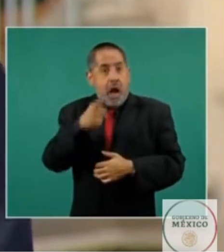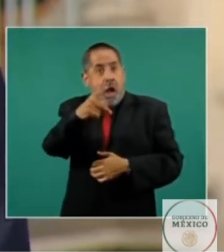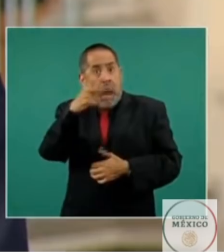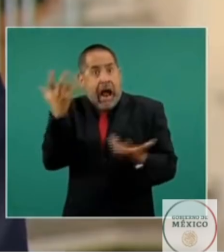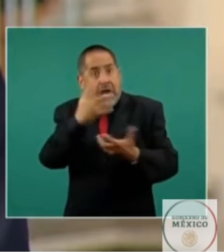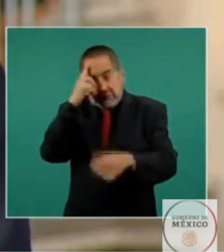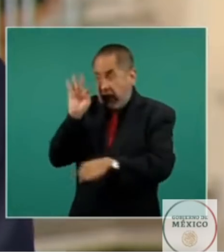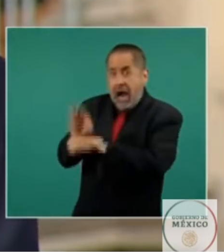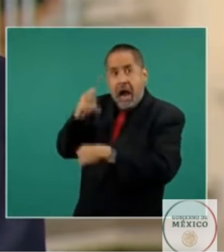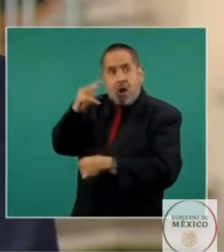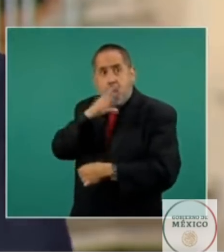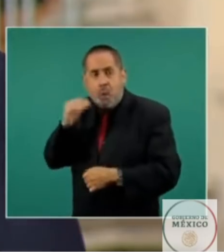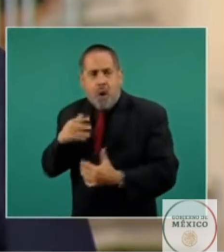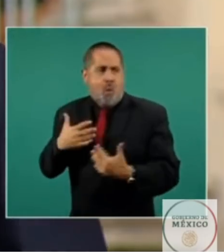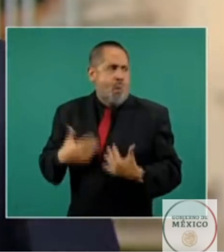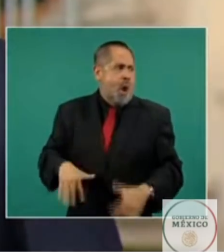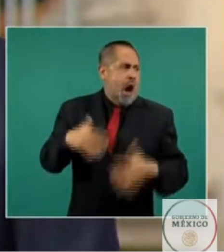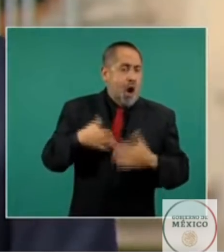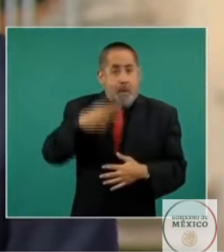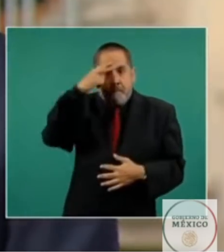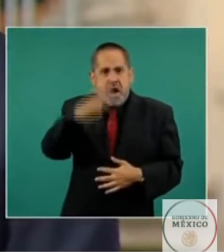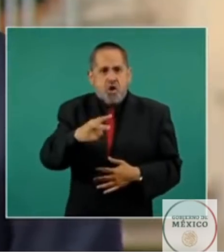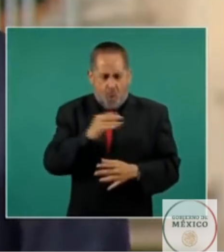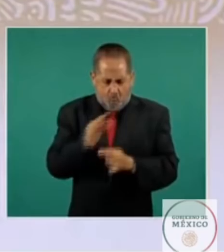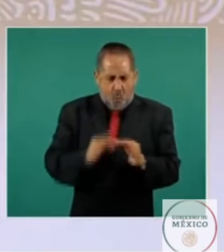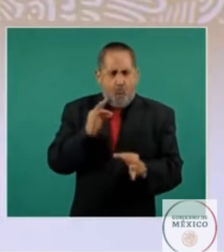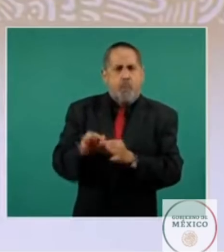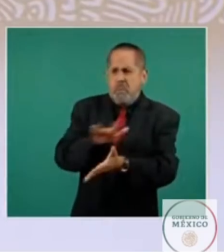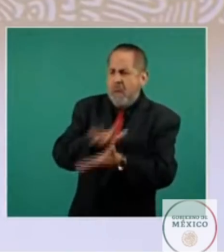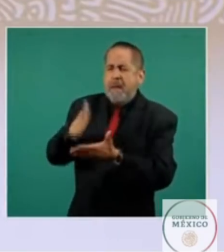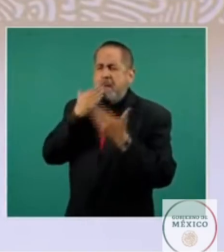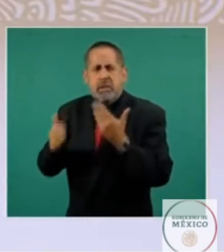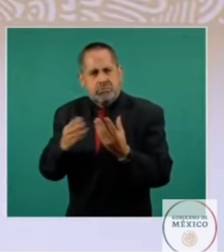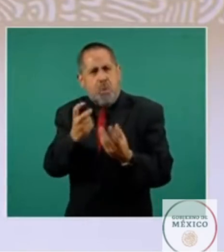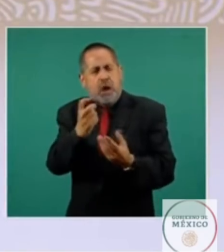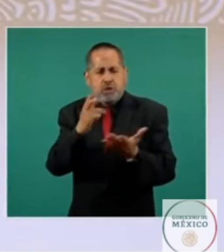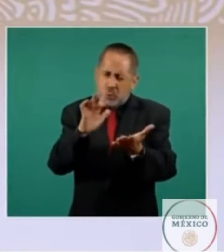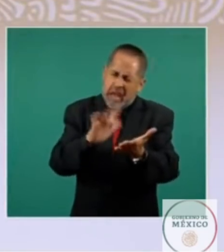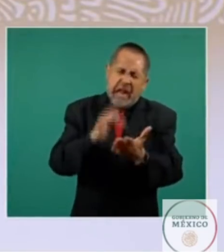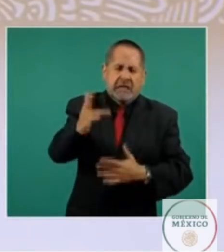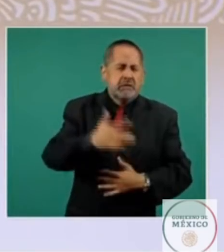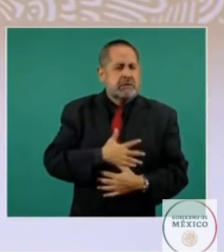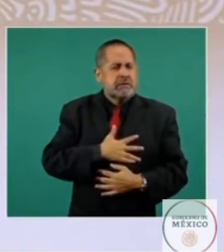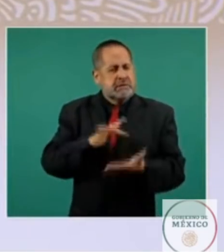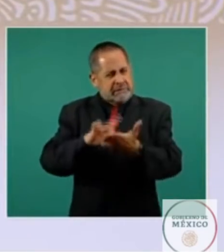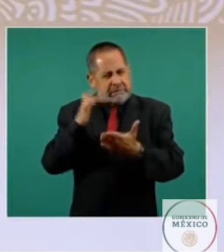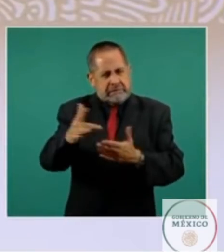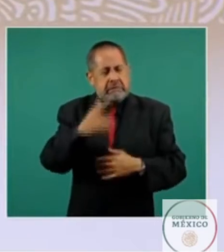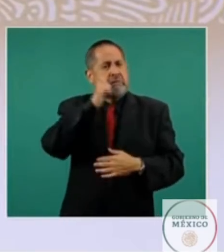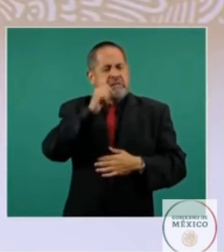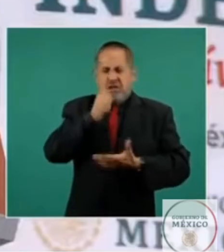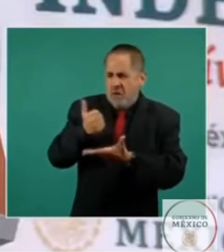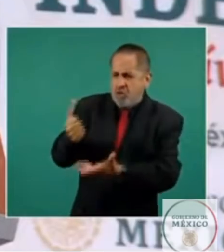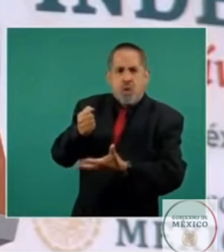país ha cumplido de forma ejemplar para con nuestro pueblo agradecemos profundamente la ayuda recibida en insumos